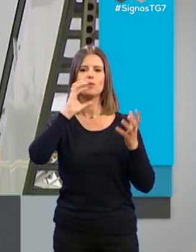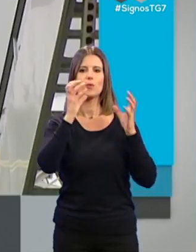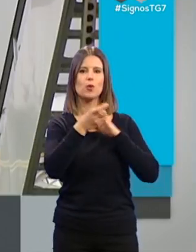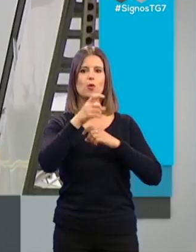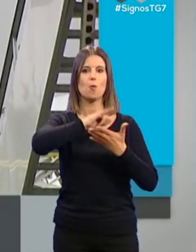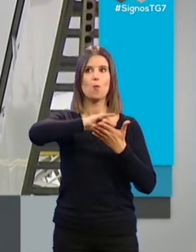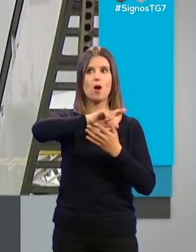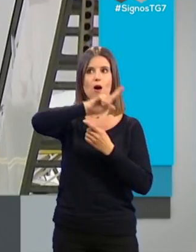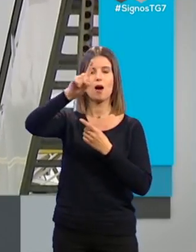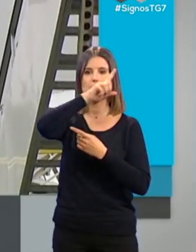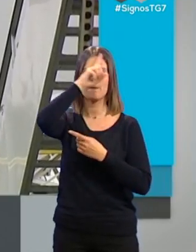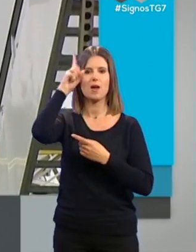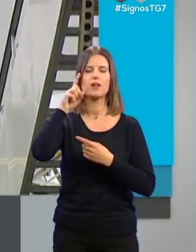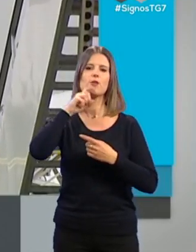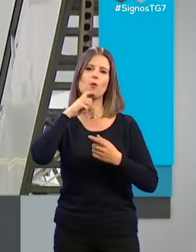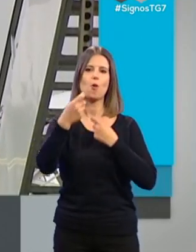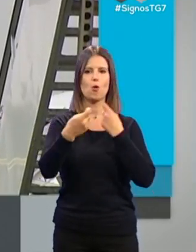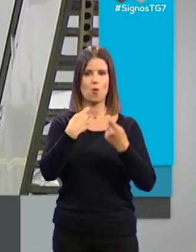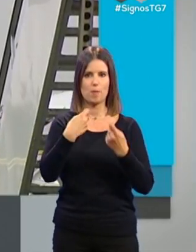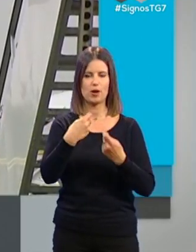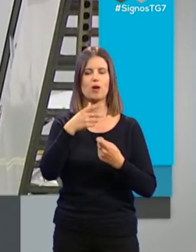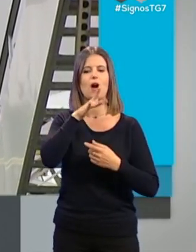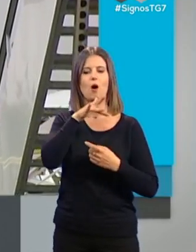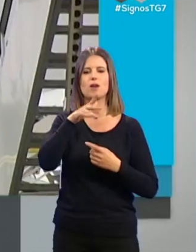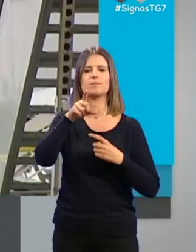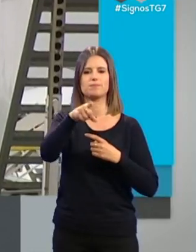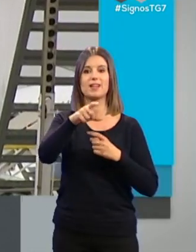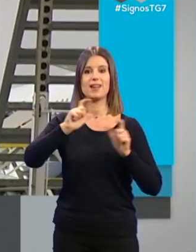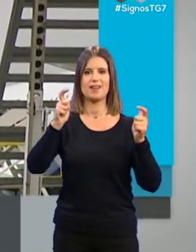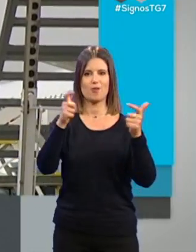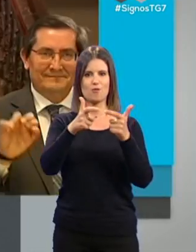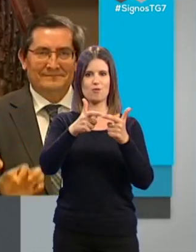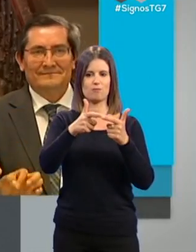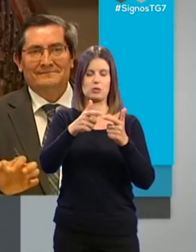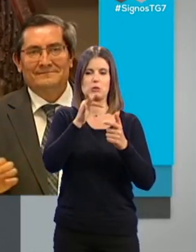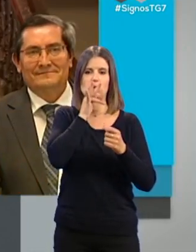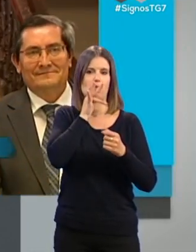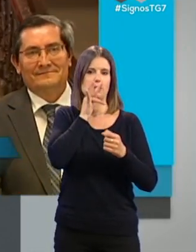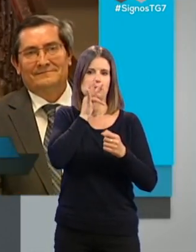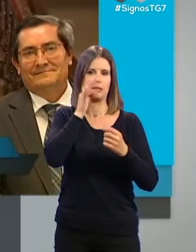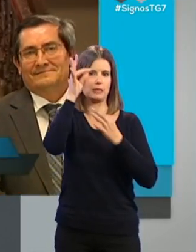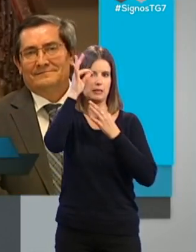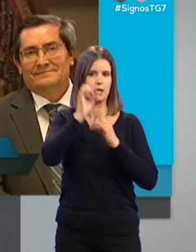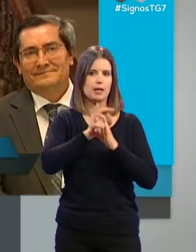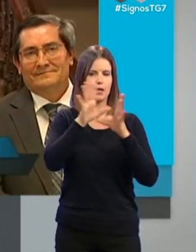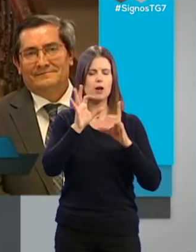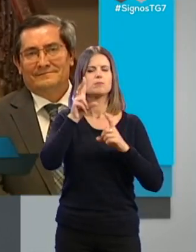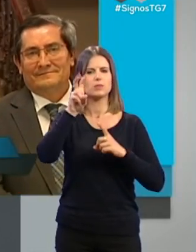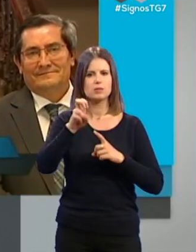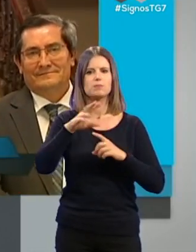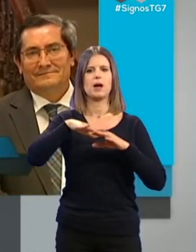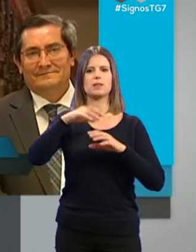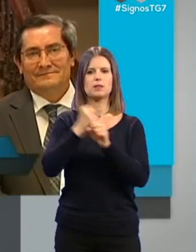con Madrid y las acciones comerciales. Se abre un espacio, insisto, sin concreción concreta, pero sí de trabajo